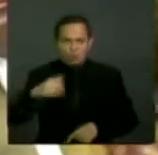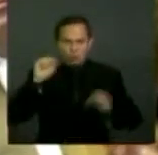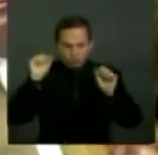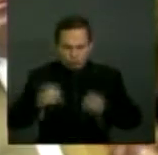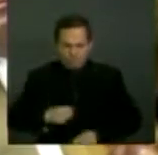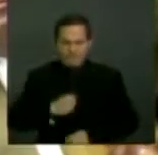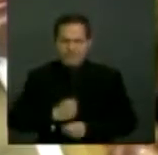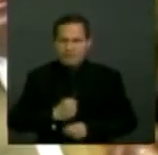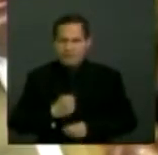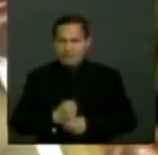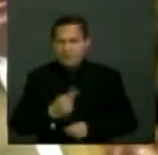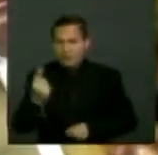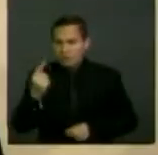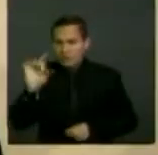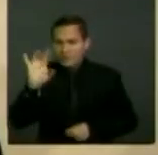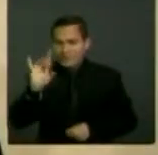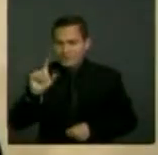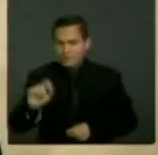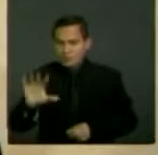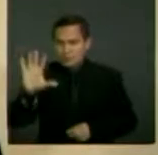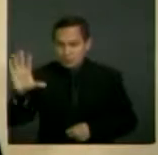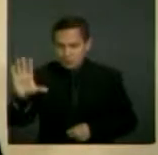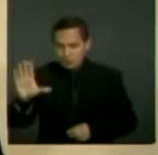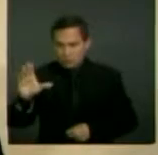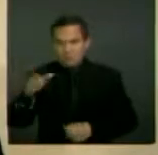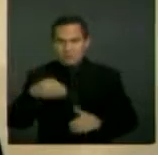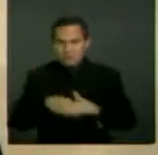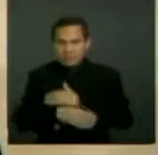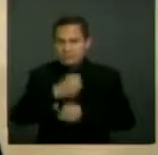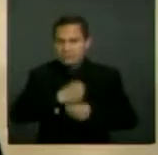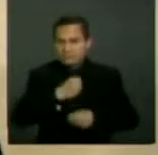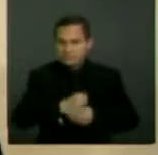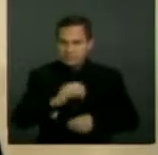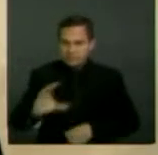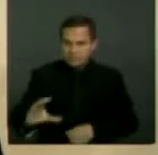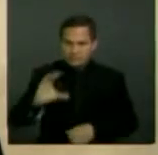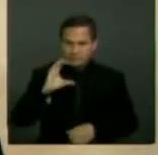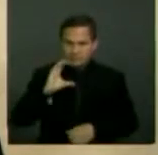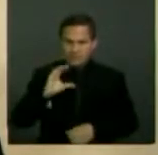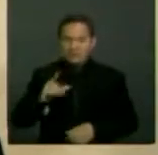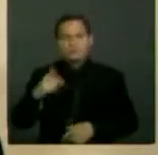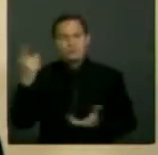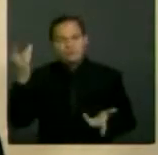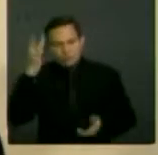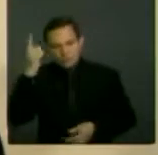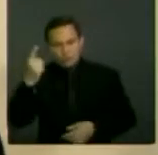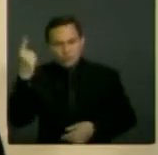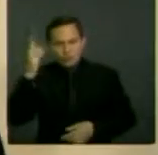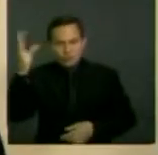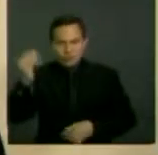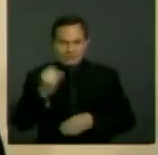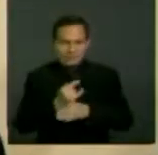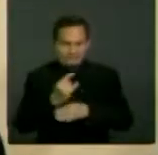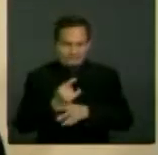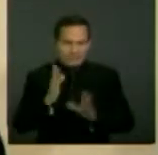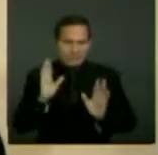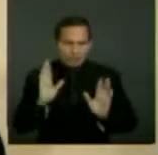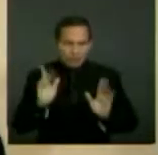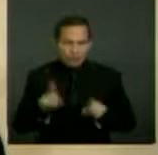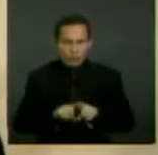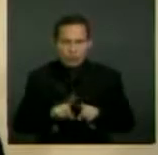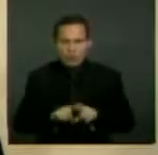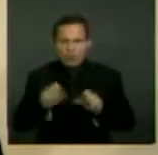percibiendo un salario. La institucionalización generalizada, el ordenamiento jurídico colombiano permite la